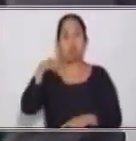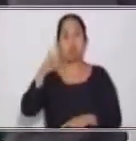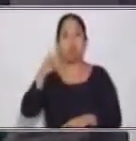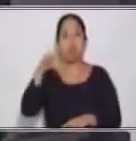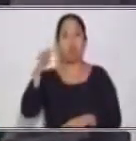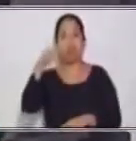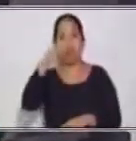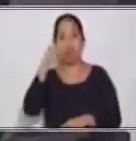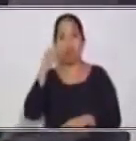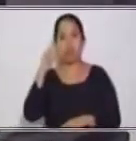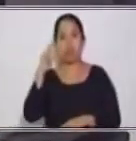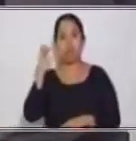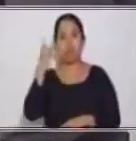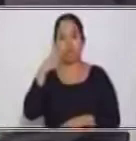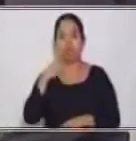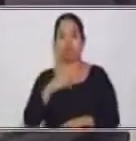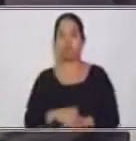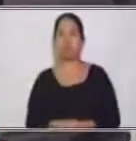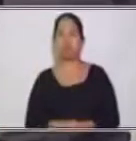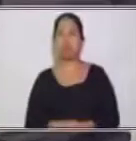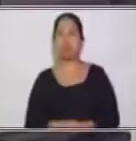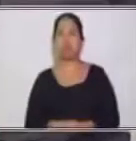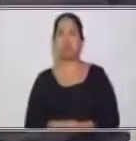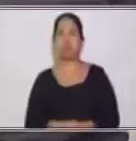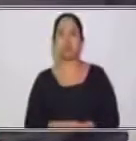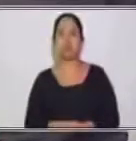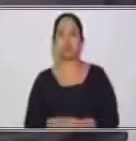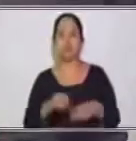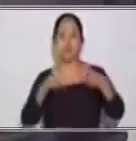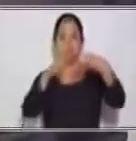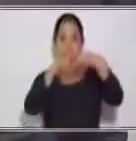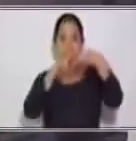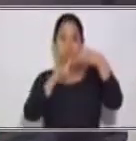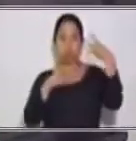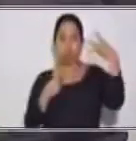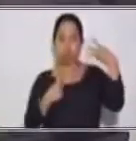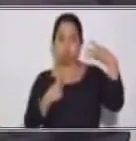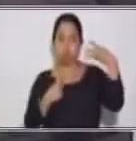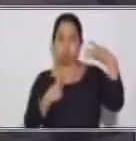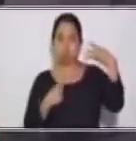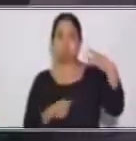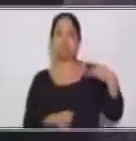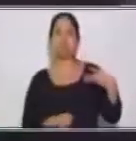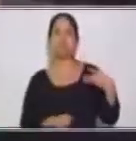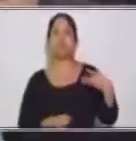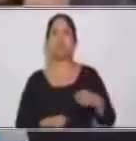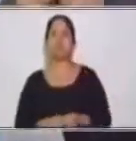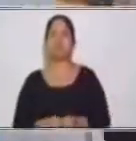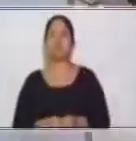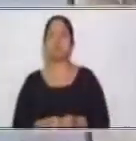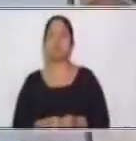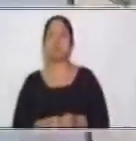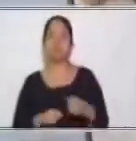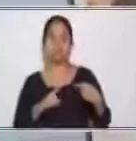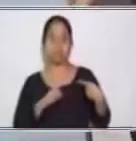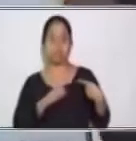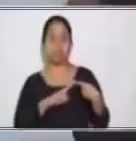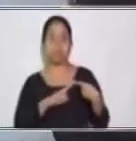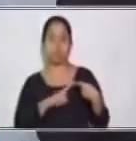anotar. Verbos copulativos. Son tres. Muy bien. Ser,